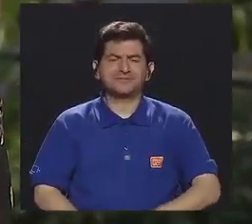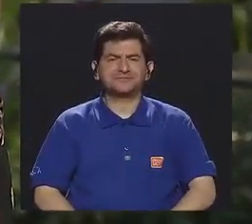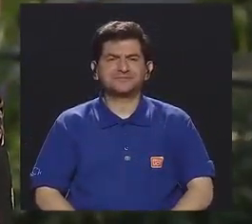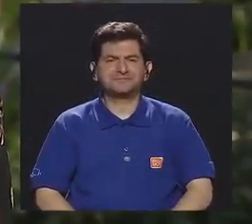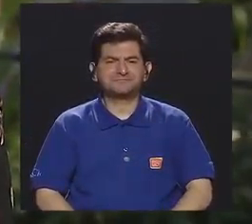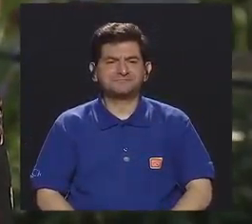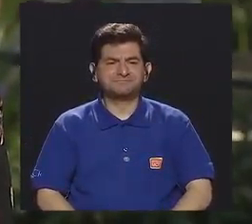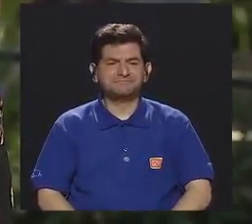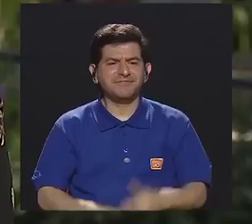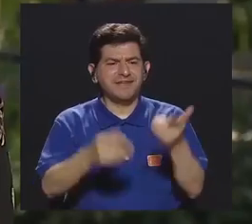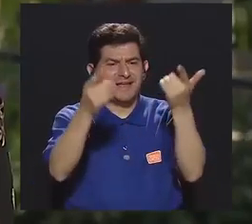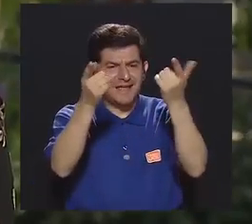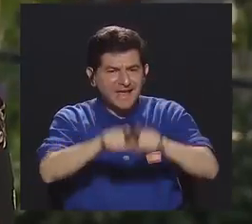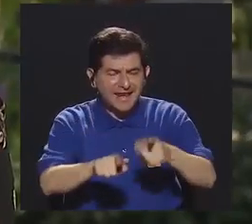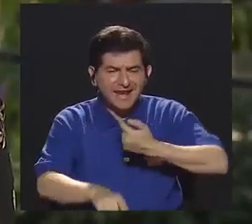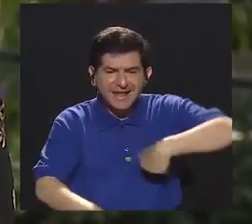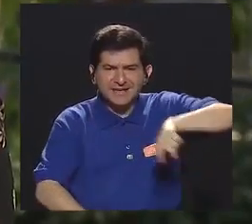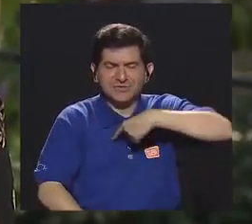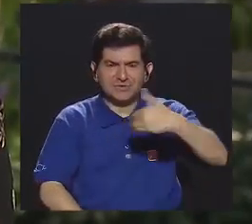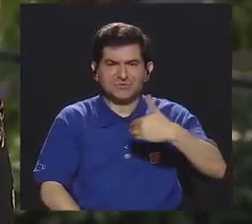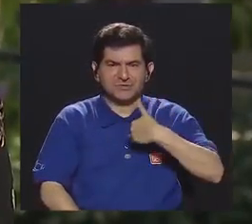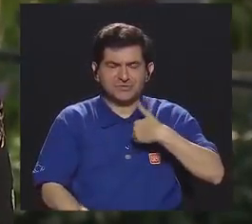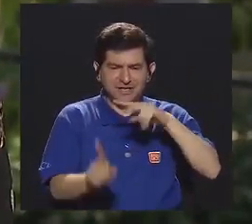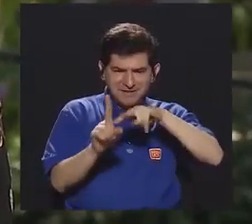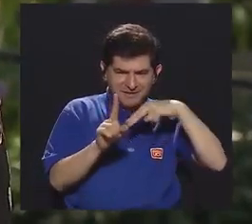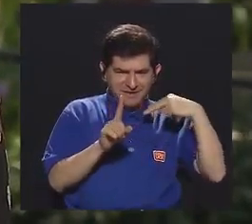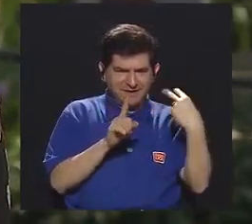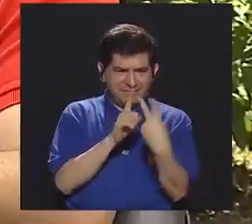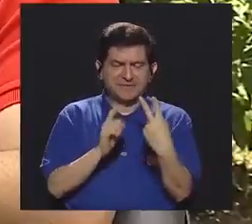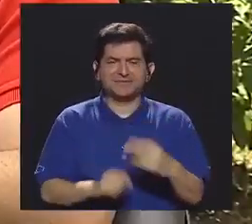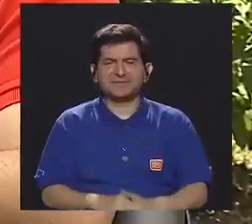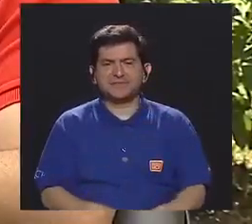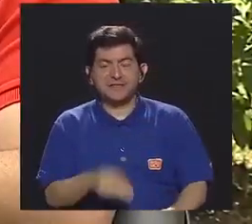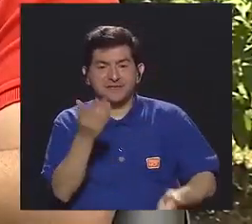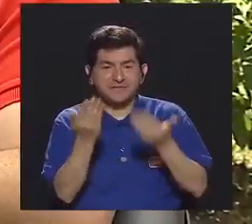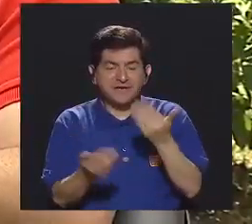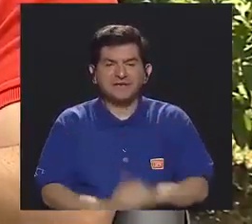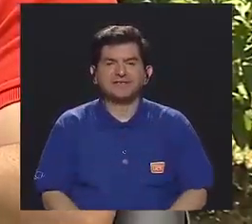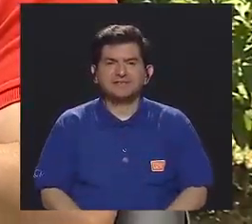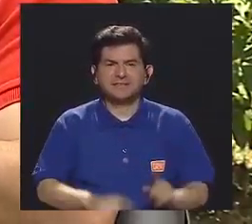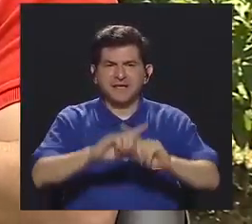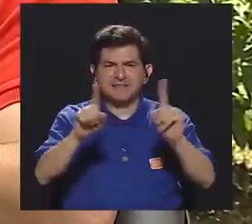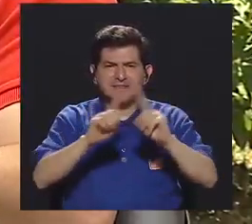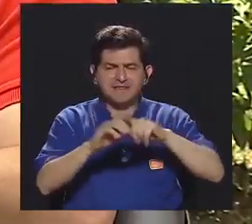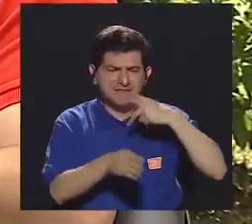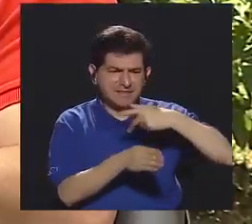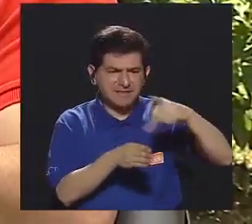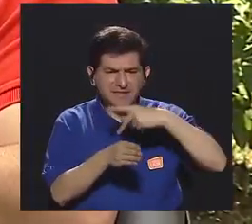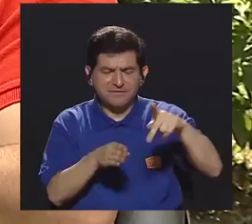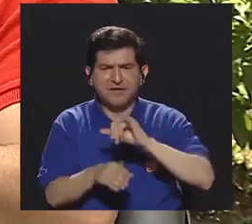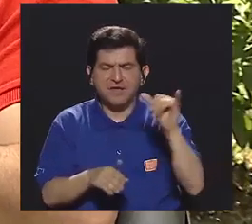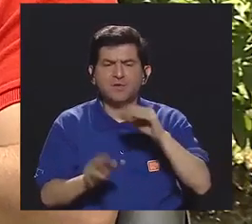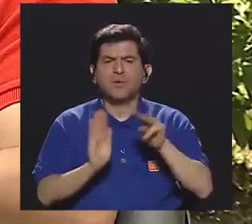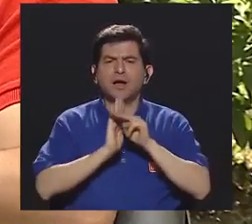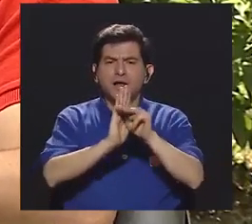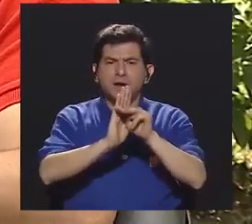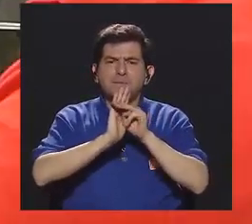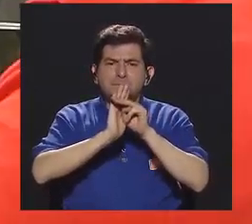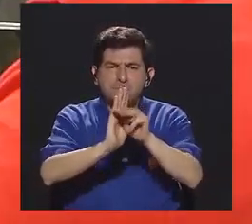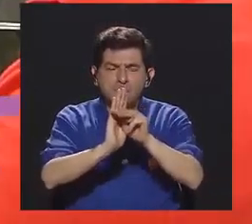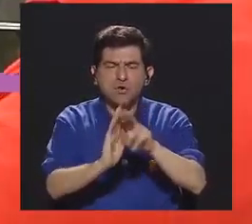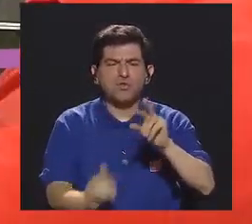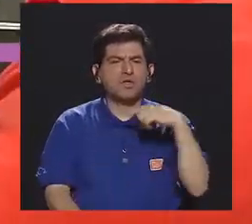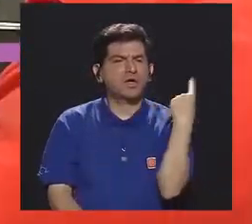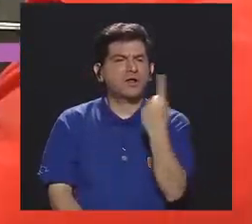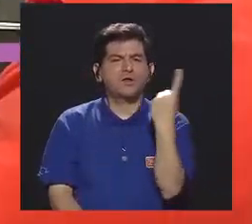que el hecho de nosotros tener esa perspectiva, además, de interdisciplinaridad, pero también desde un modelo